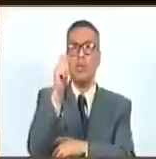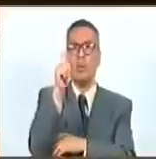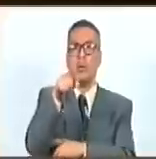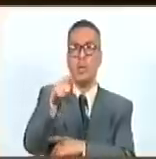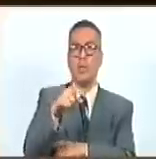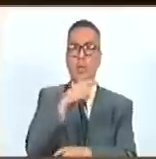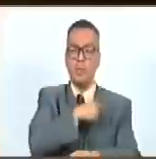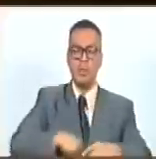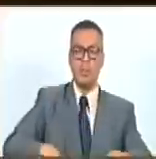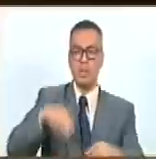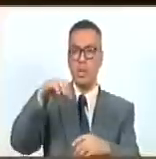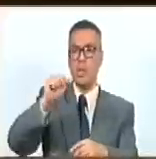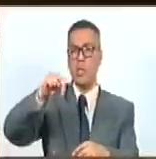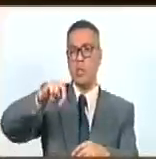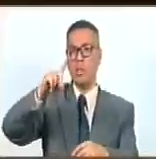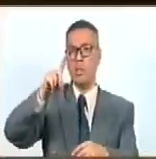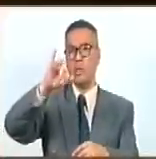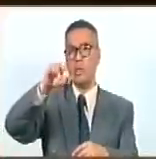presidenta del Parlamento Andino,